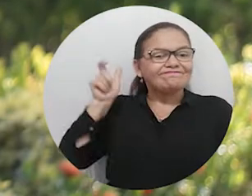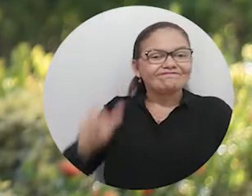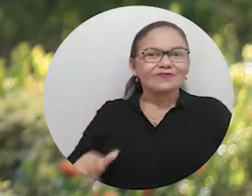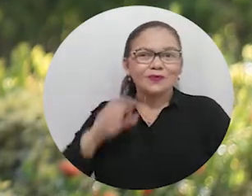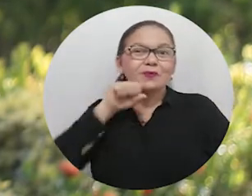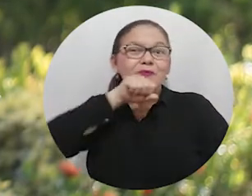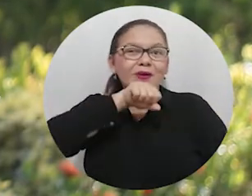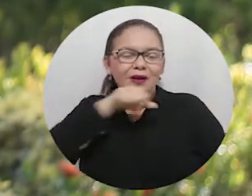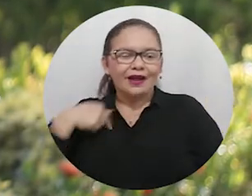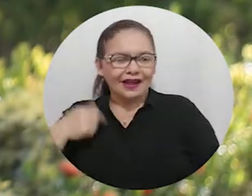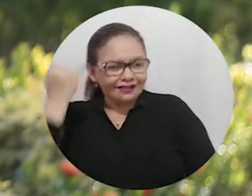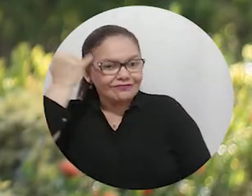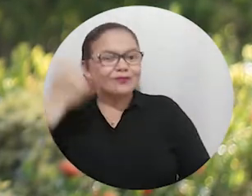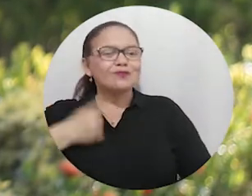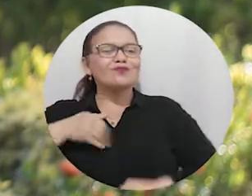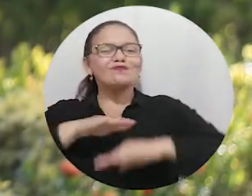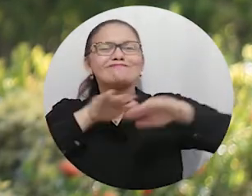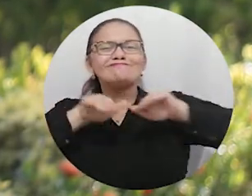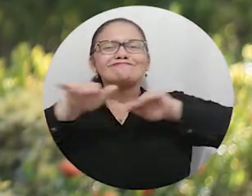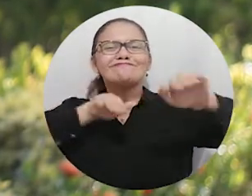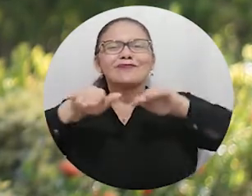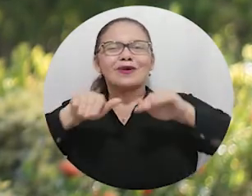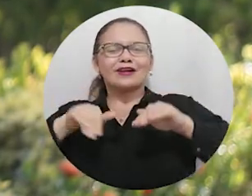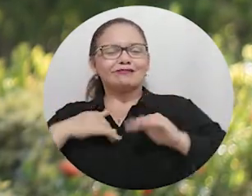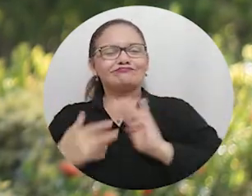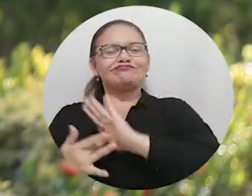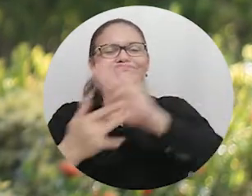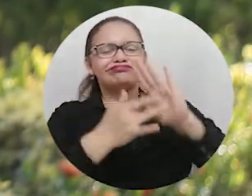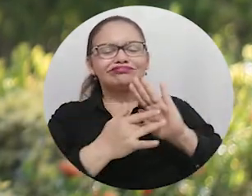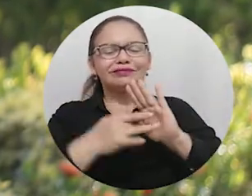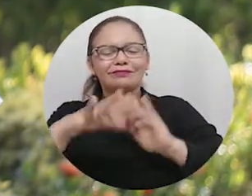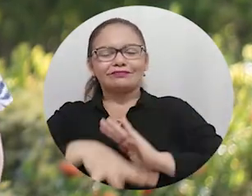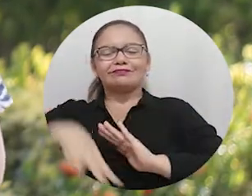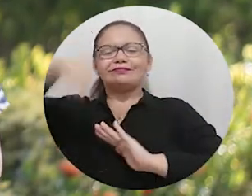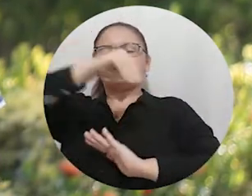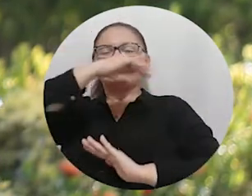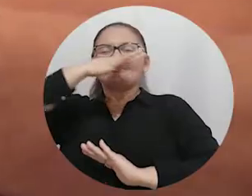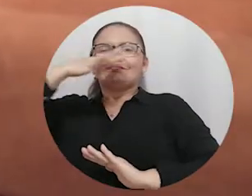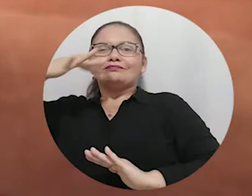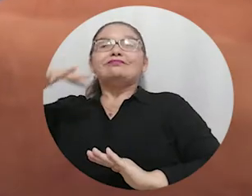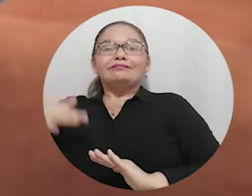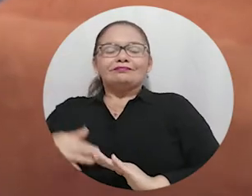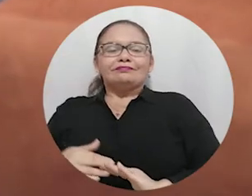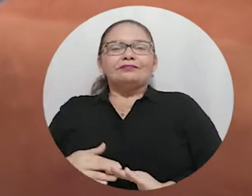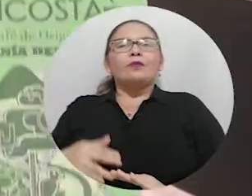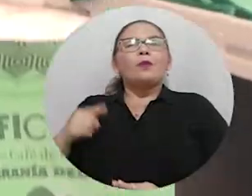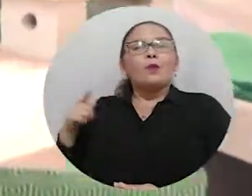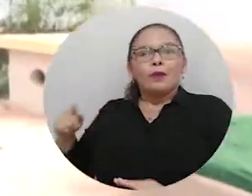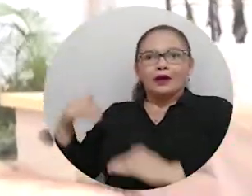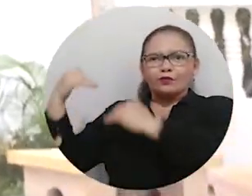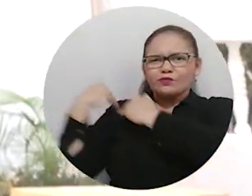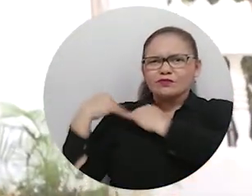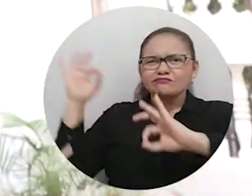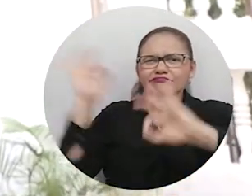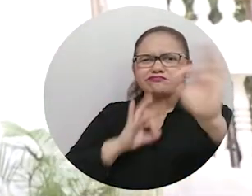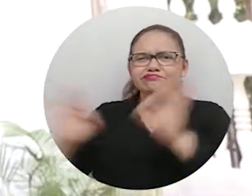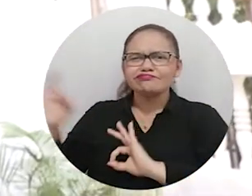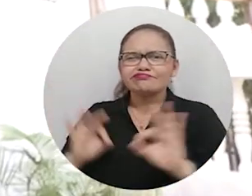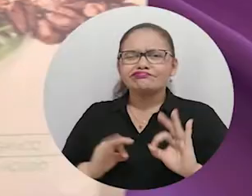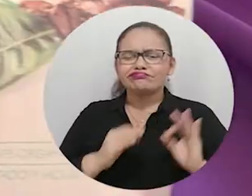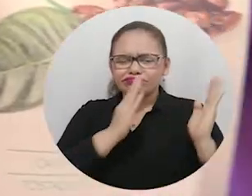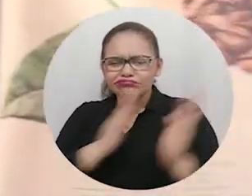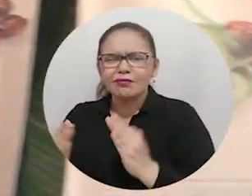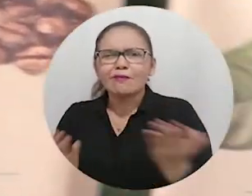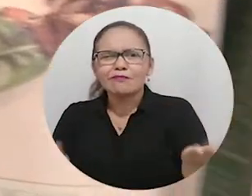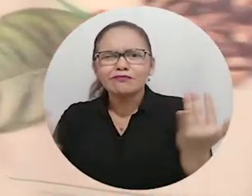Salazar, la alma mater hizo parte de la actividad denominada Magdalena Respira Café. Como aliada estratégica del clúster Taza de Calidad y